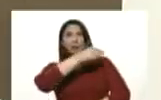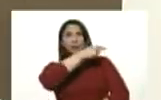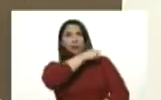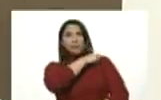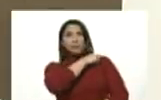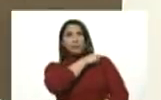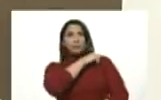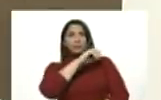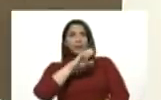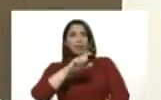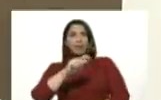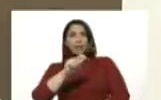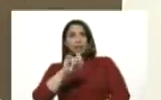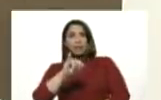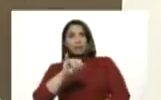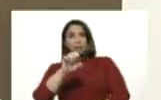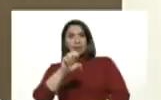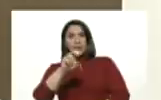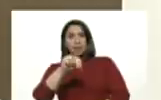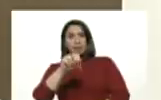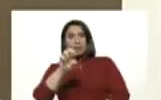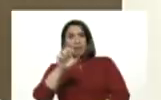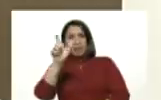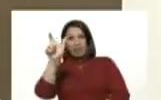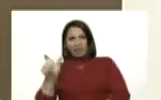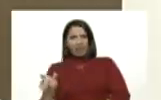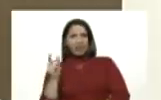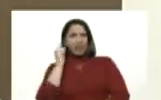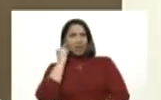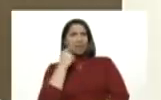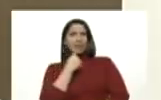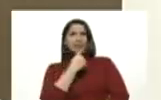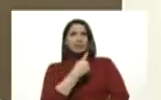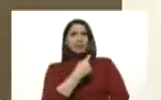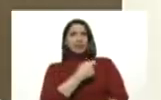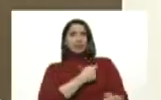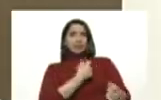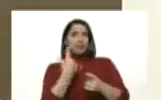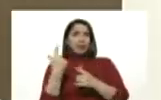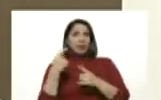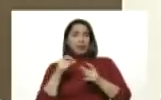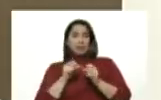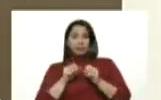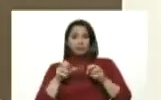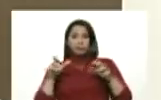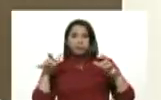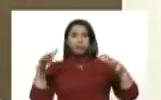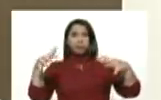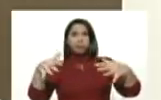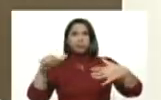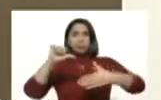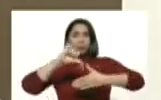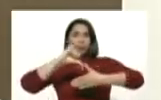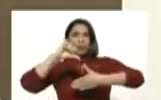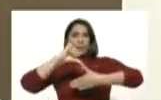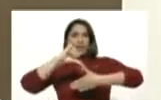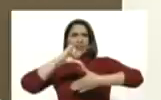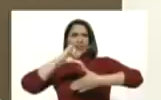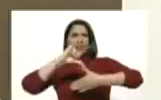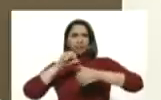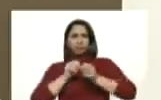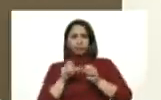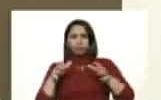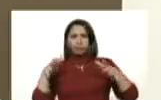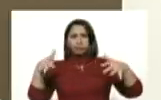Etienne, cuando se refería que se ha trasladado el epicentro para Sudamérica. Ahí vimos la